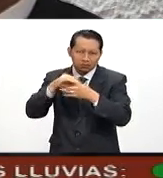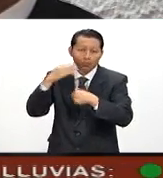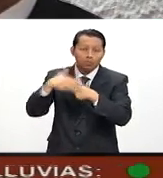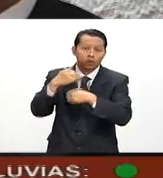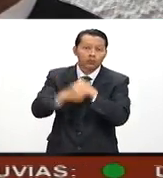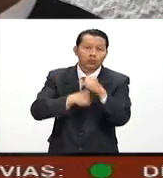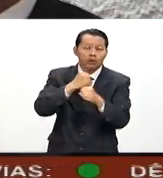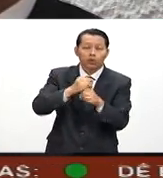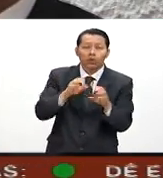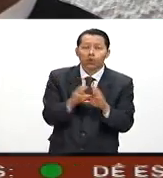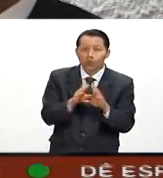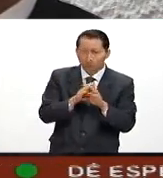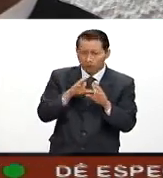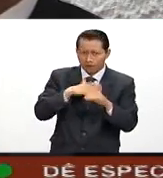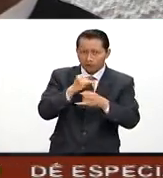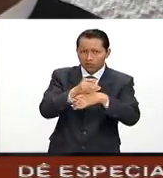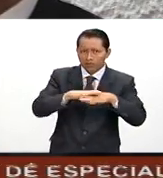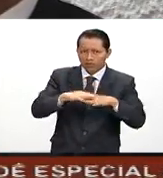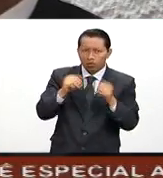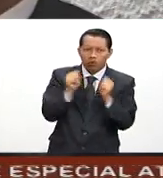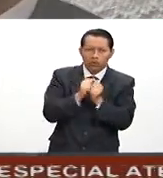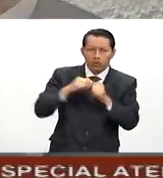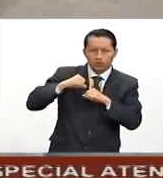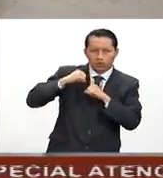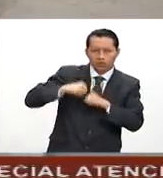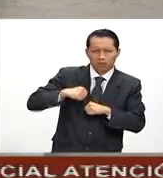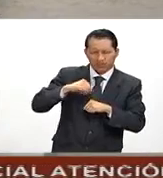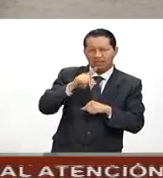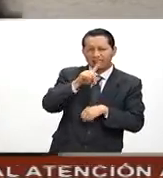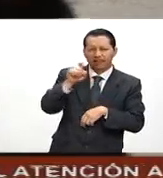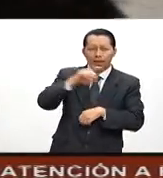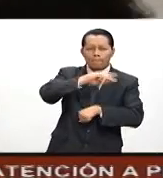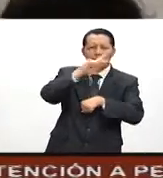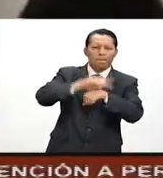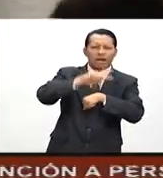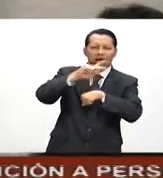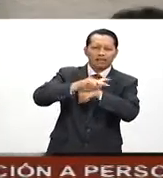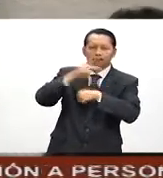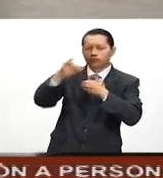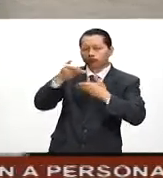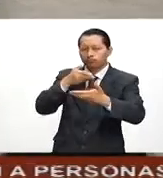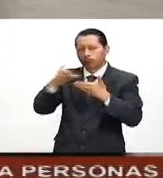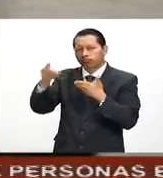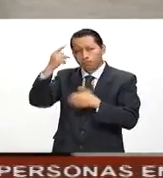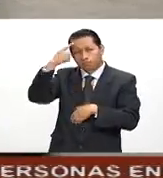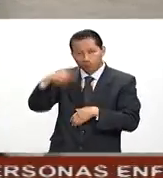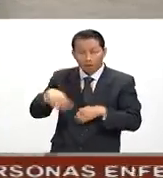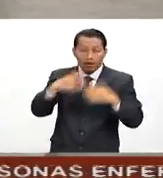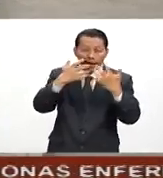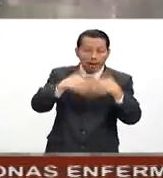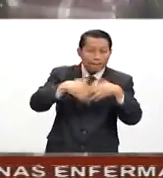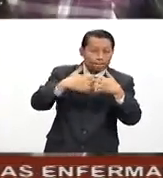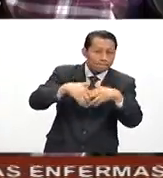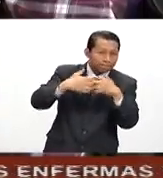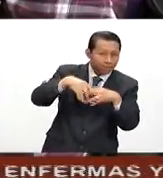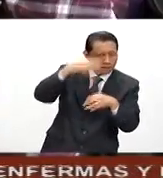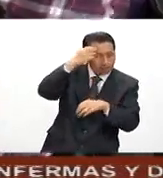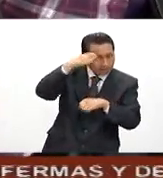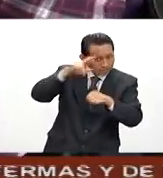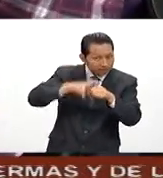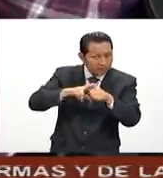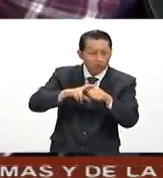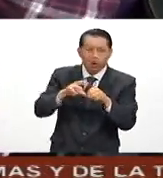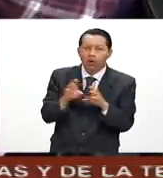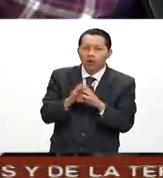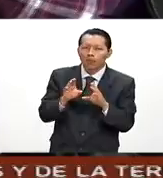el intercambio de información con autoridades de más de 100 países, esto a fin de detectar a las empresas multinacionales que